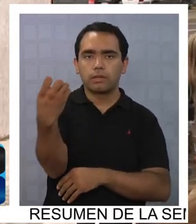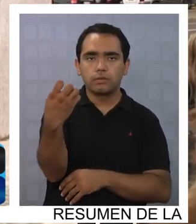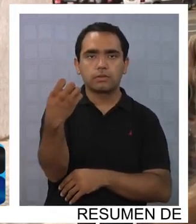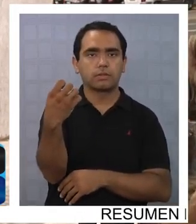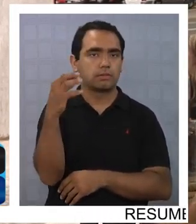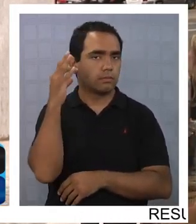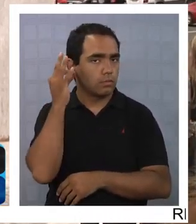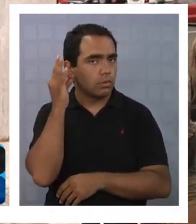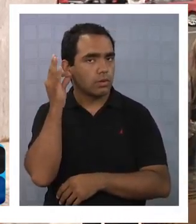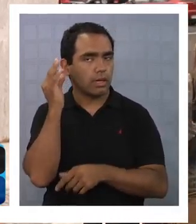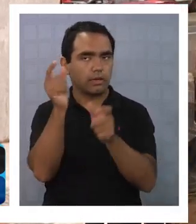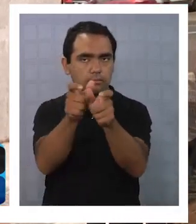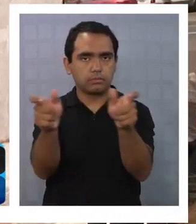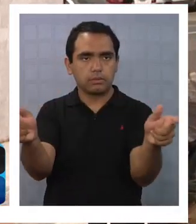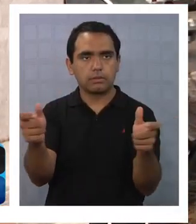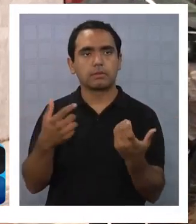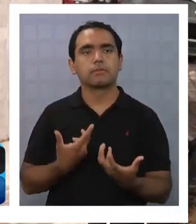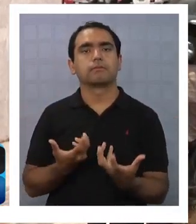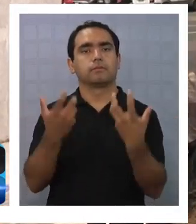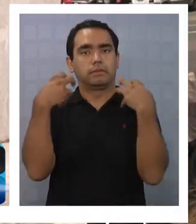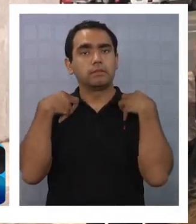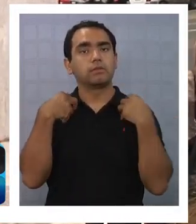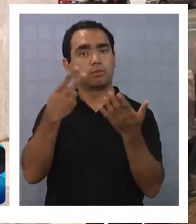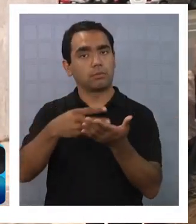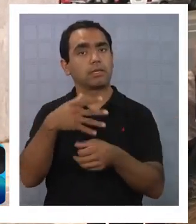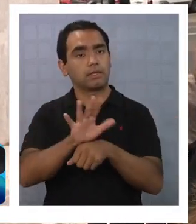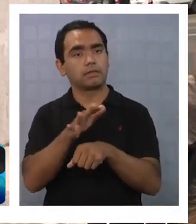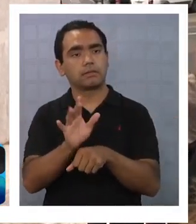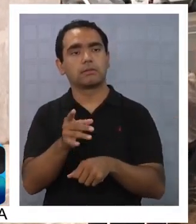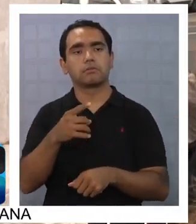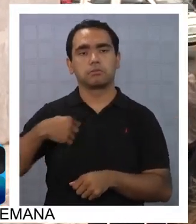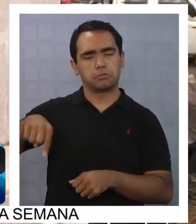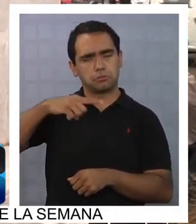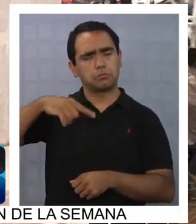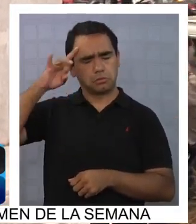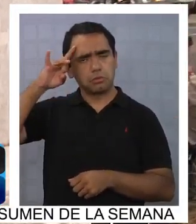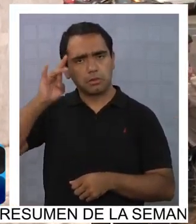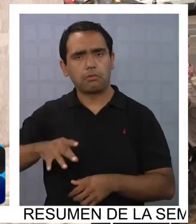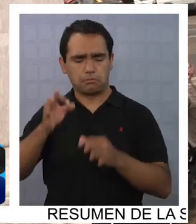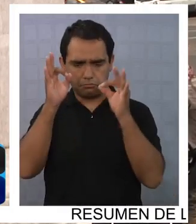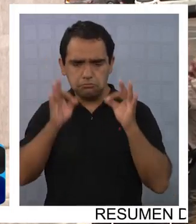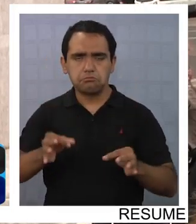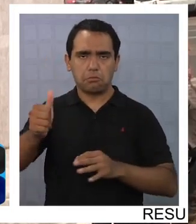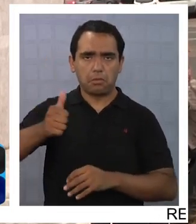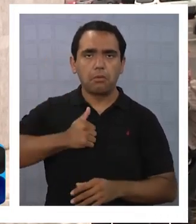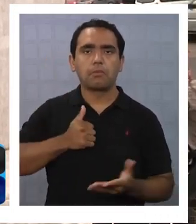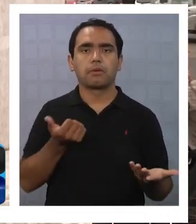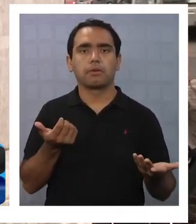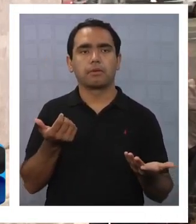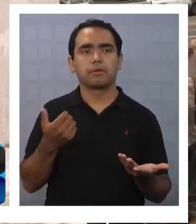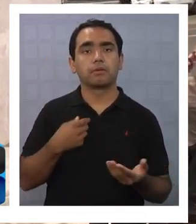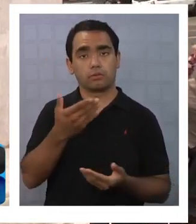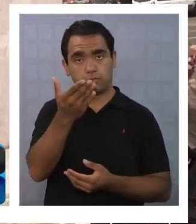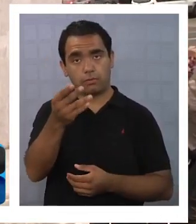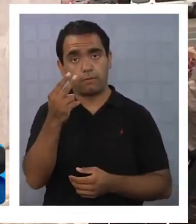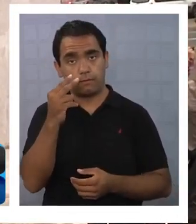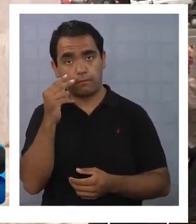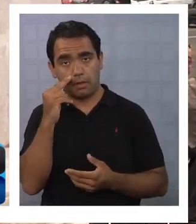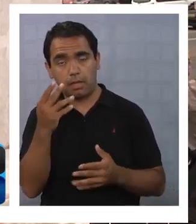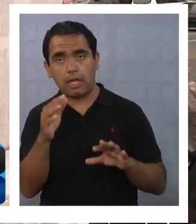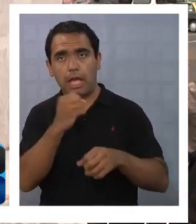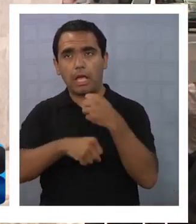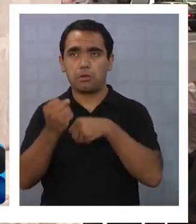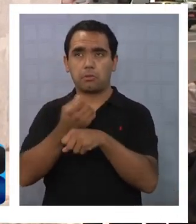mujeres, ya, es un compromiso adquirido para este año 2015, sabemos que vamos a cumplirlo con creces esa meta, toda vez que el año pasado